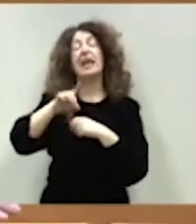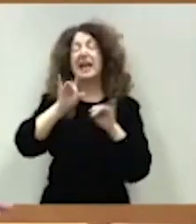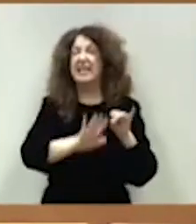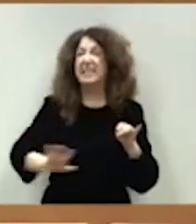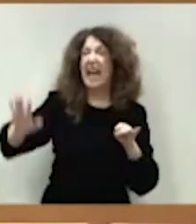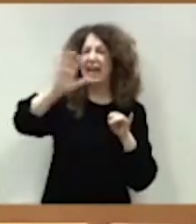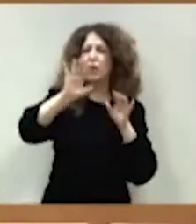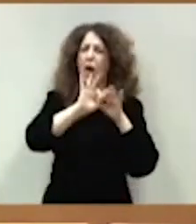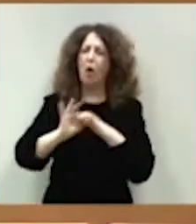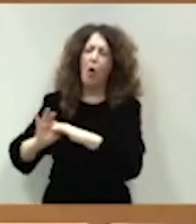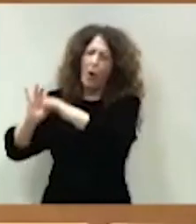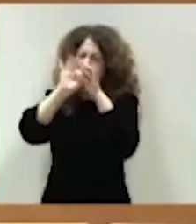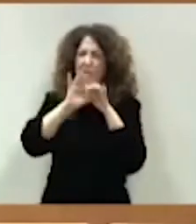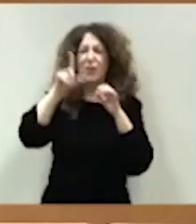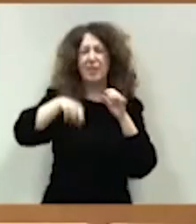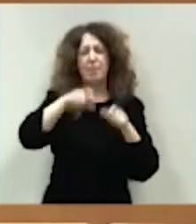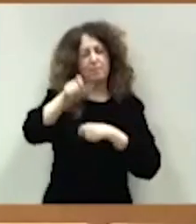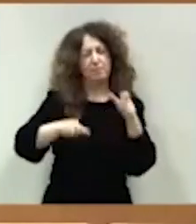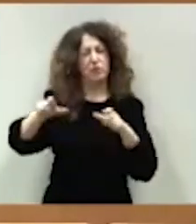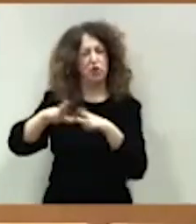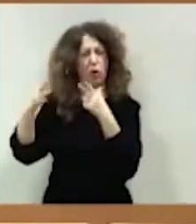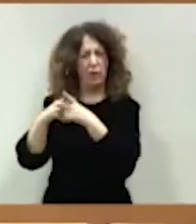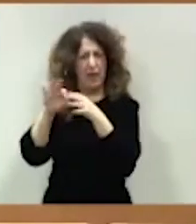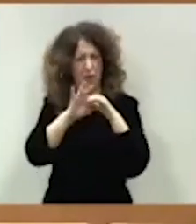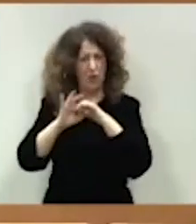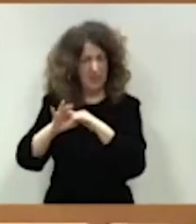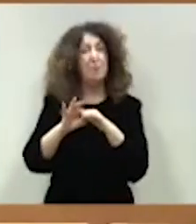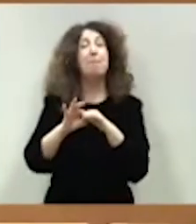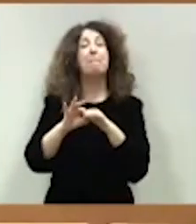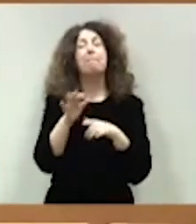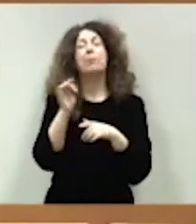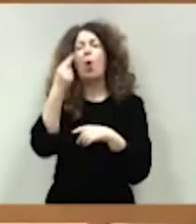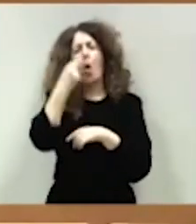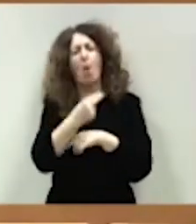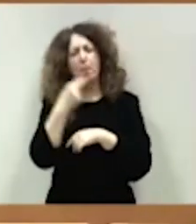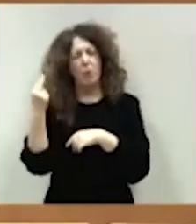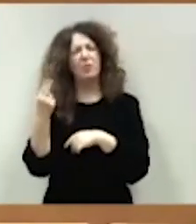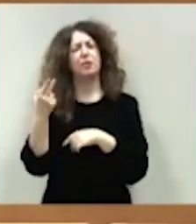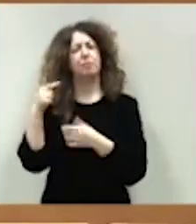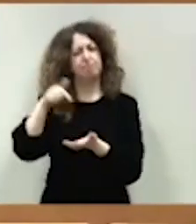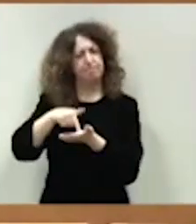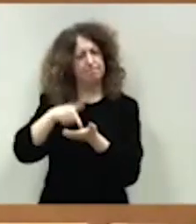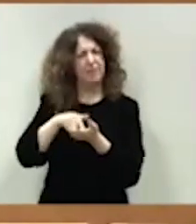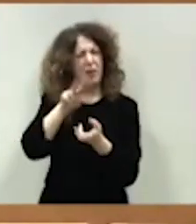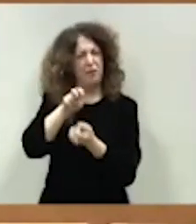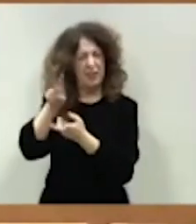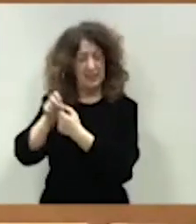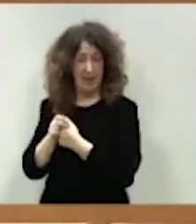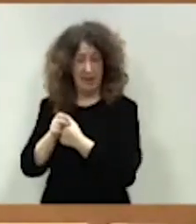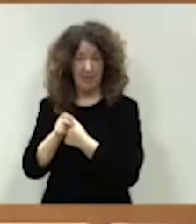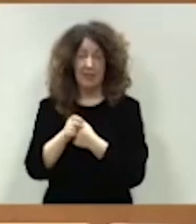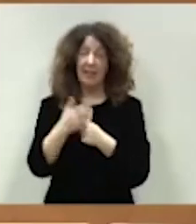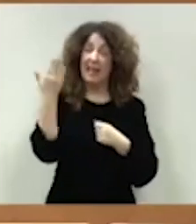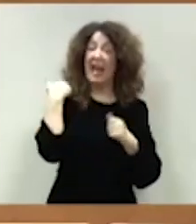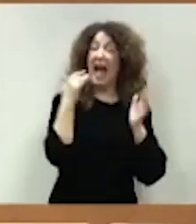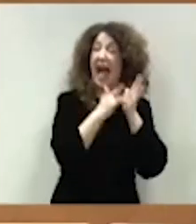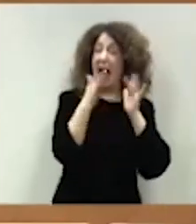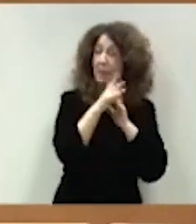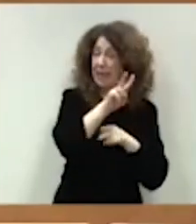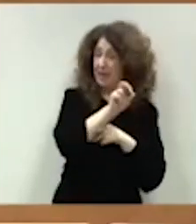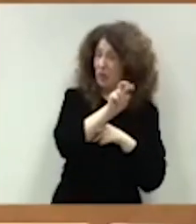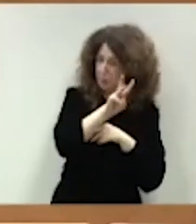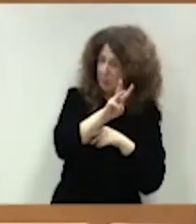cumpliendo con el compromiso de consolidación fiscal. Les recuerdo que el programa de estabilidad de abril fue evaluado